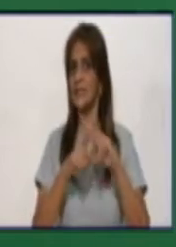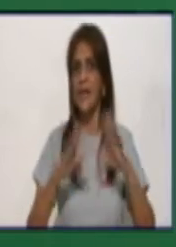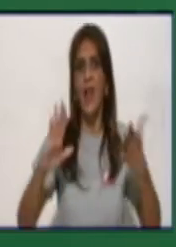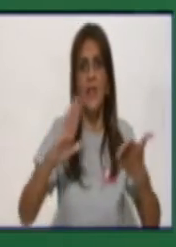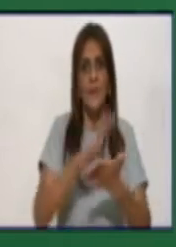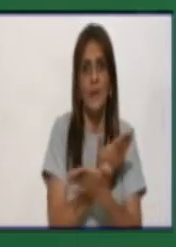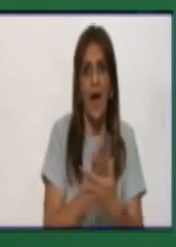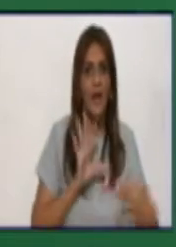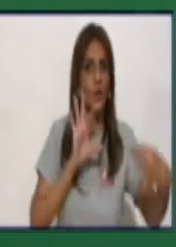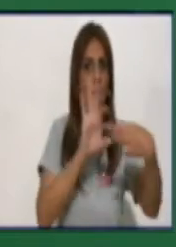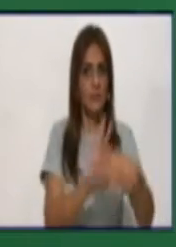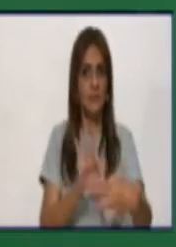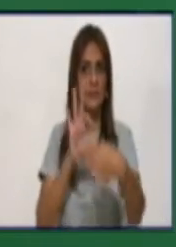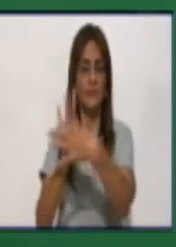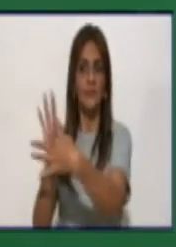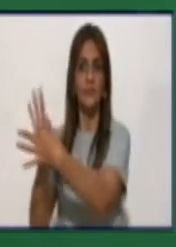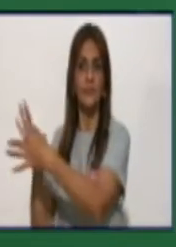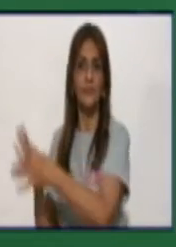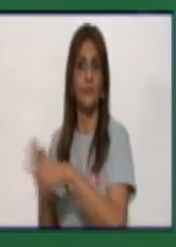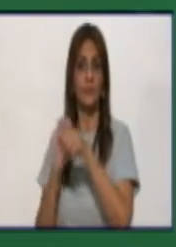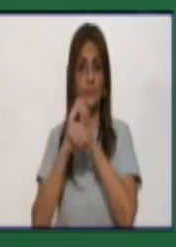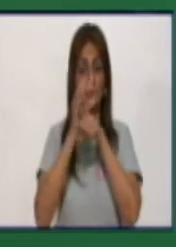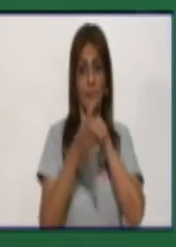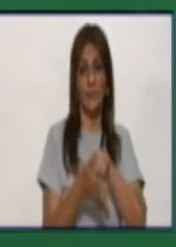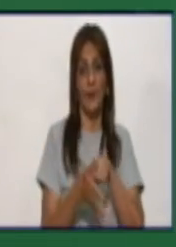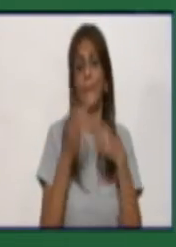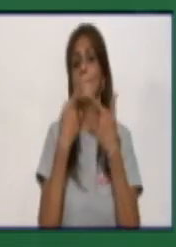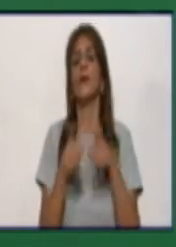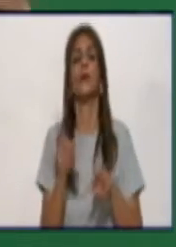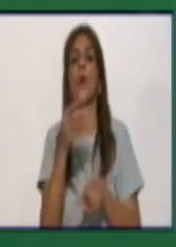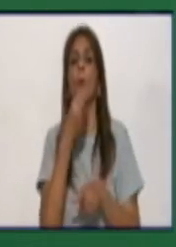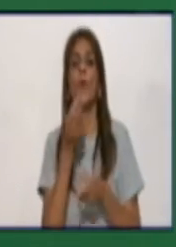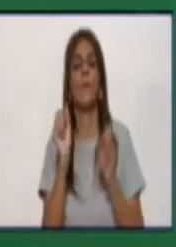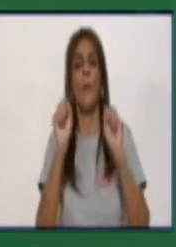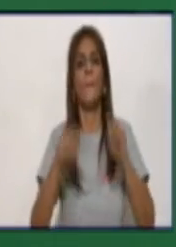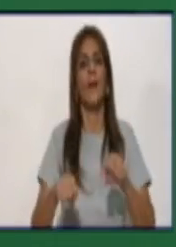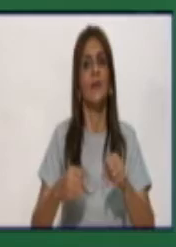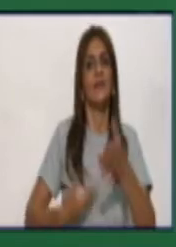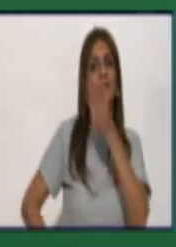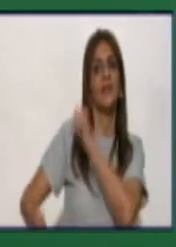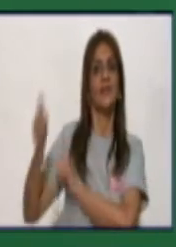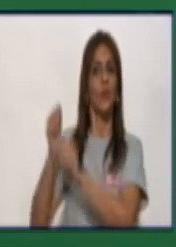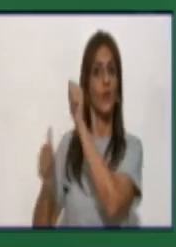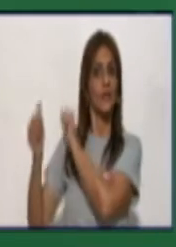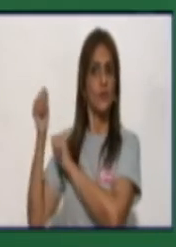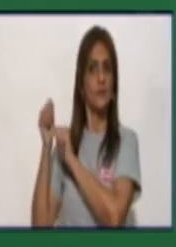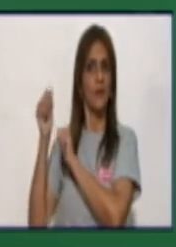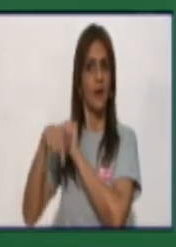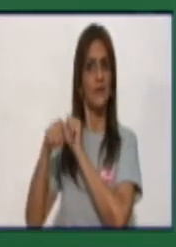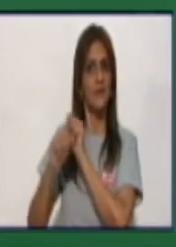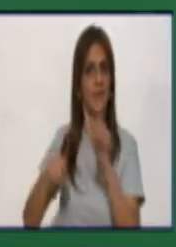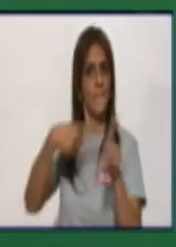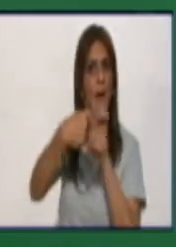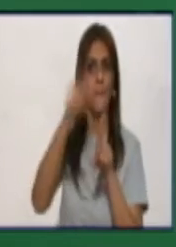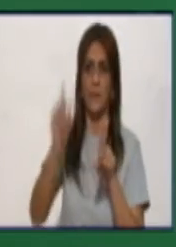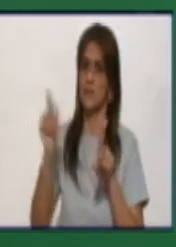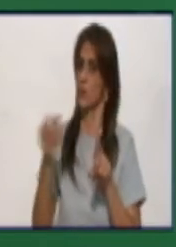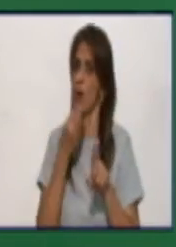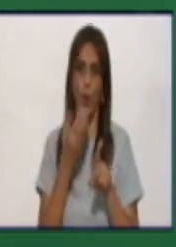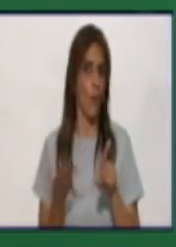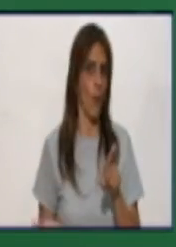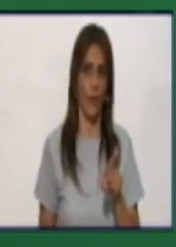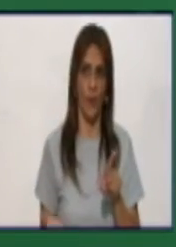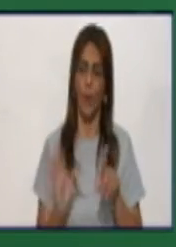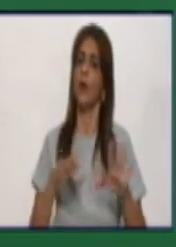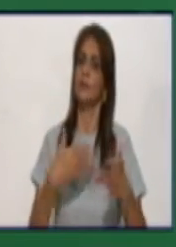cadena de contagios y bajo ningún concepto podemos permitirnos un retroceso aquí en la provincia. mucha confianza que